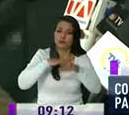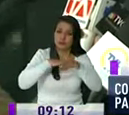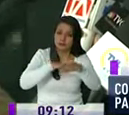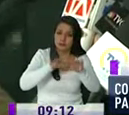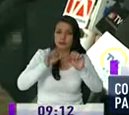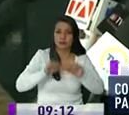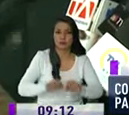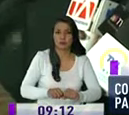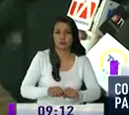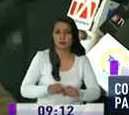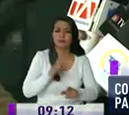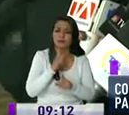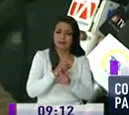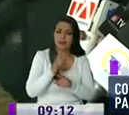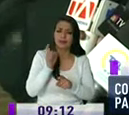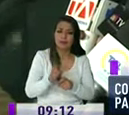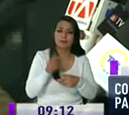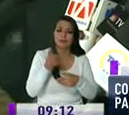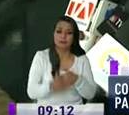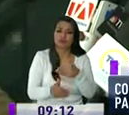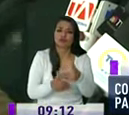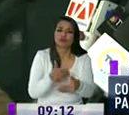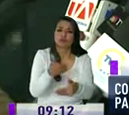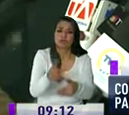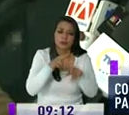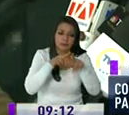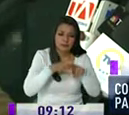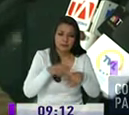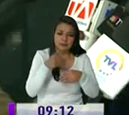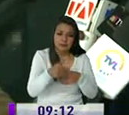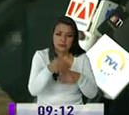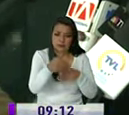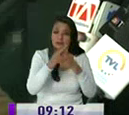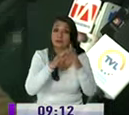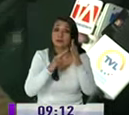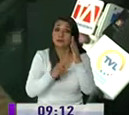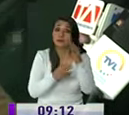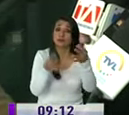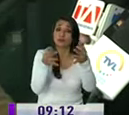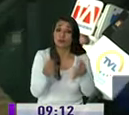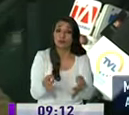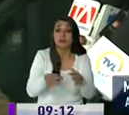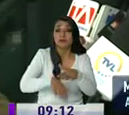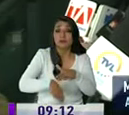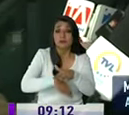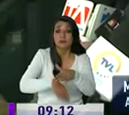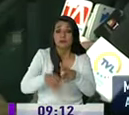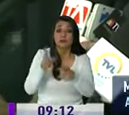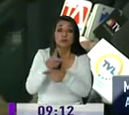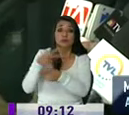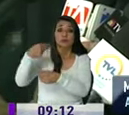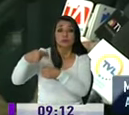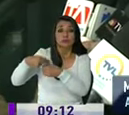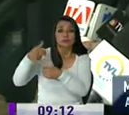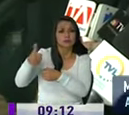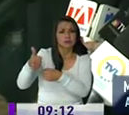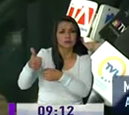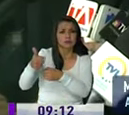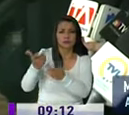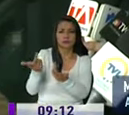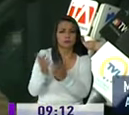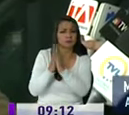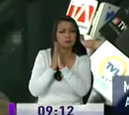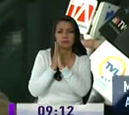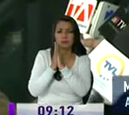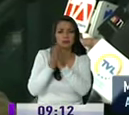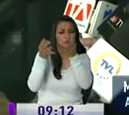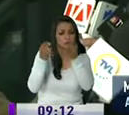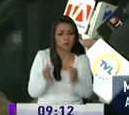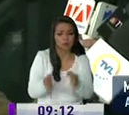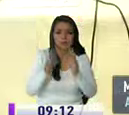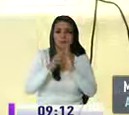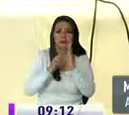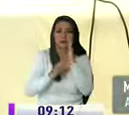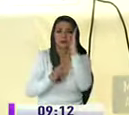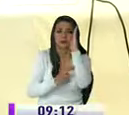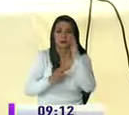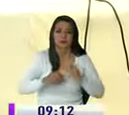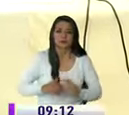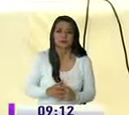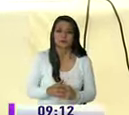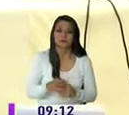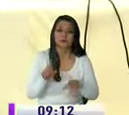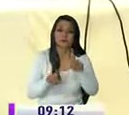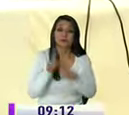varias